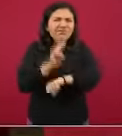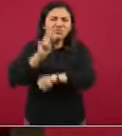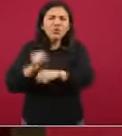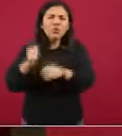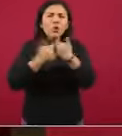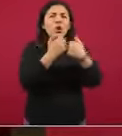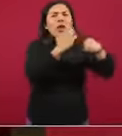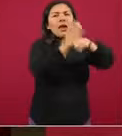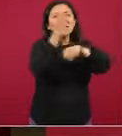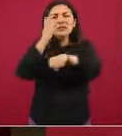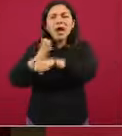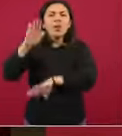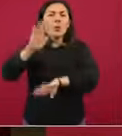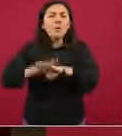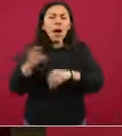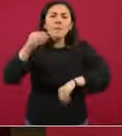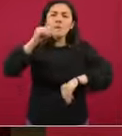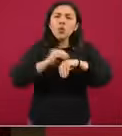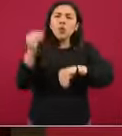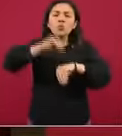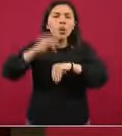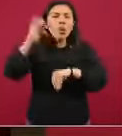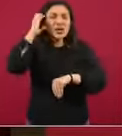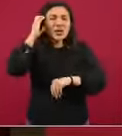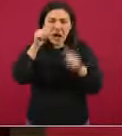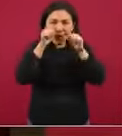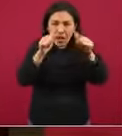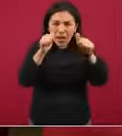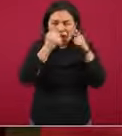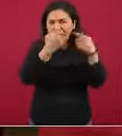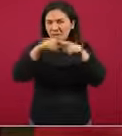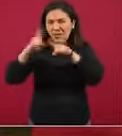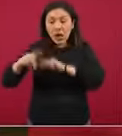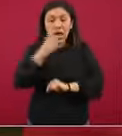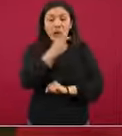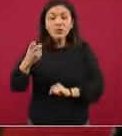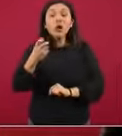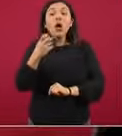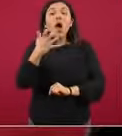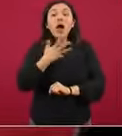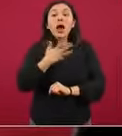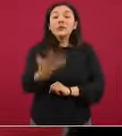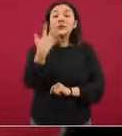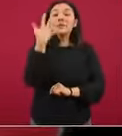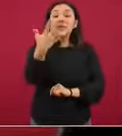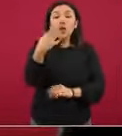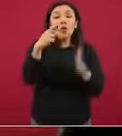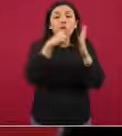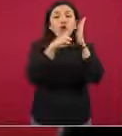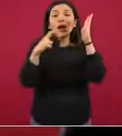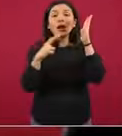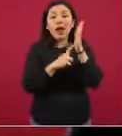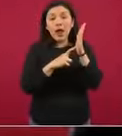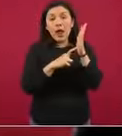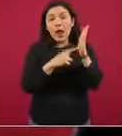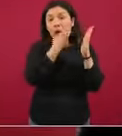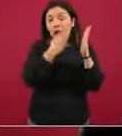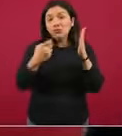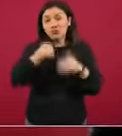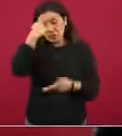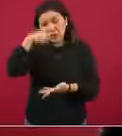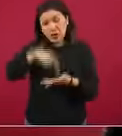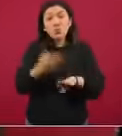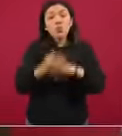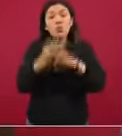con entidades federales, incrementando camas, incrementando acciones. Enfocamos en cinco reglas en las que creemos que es